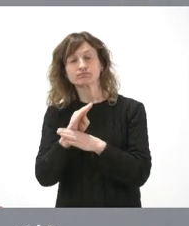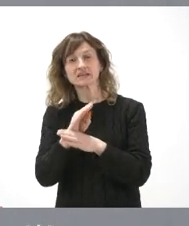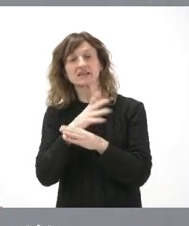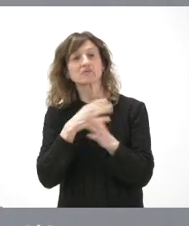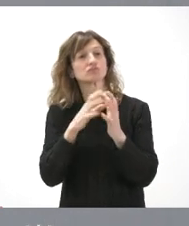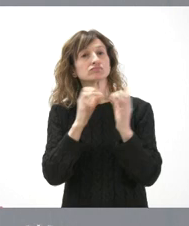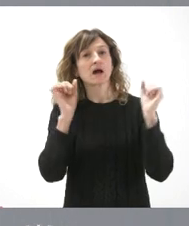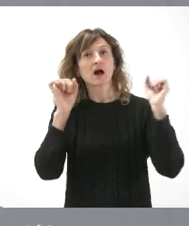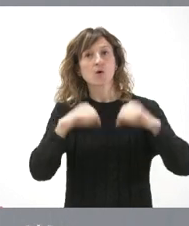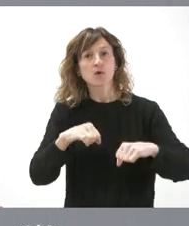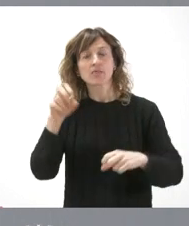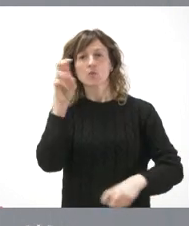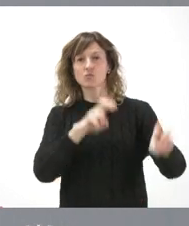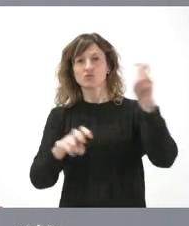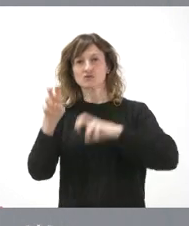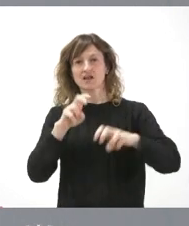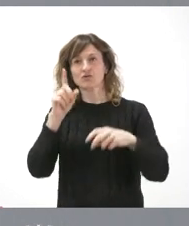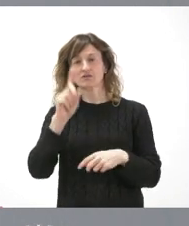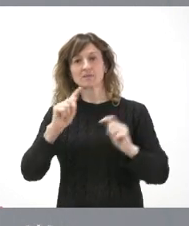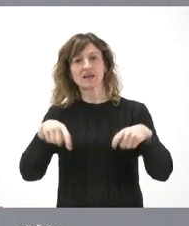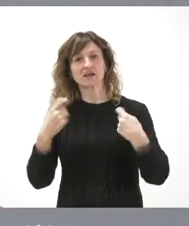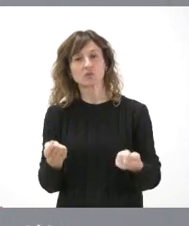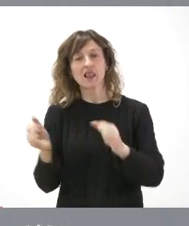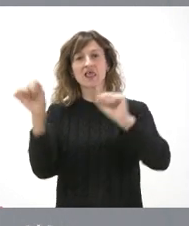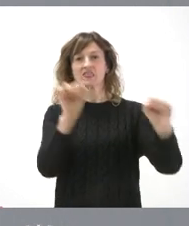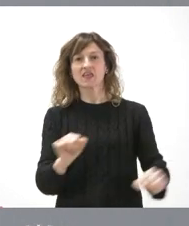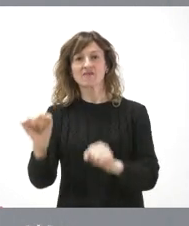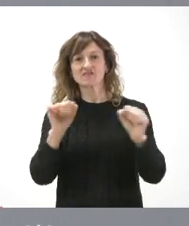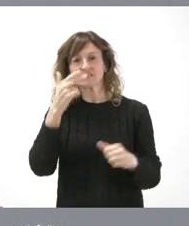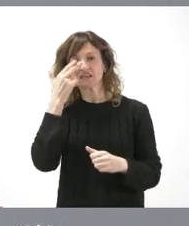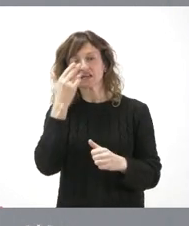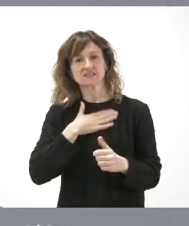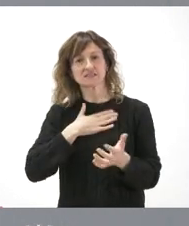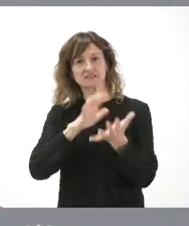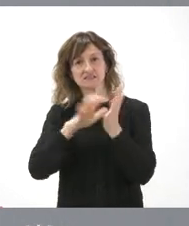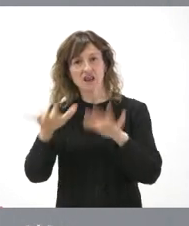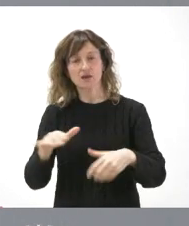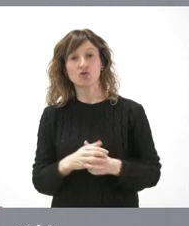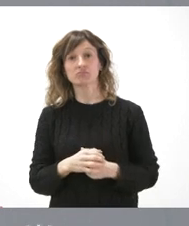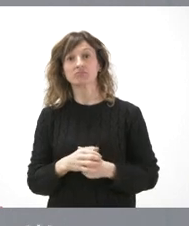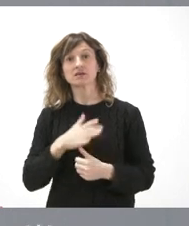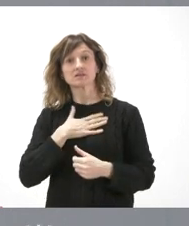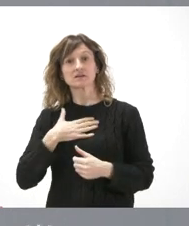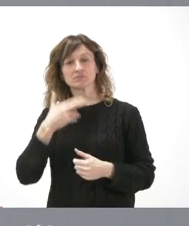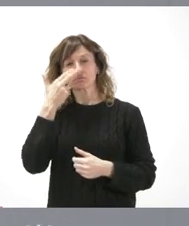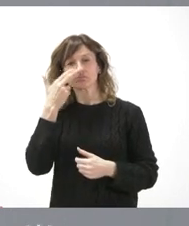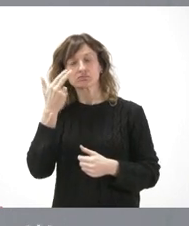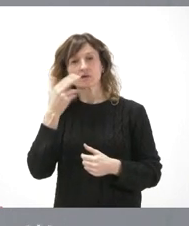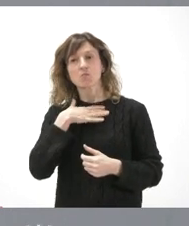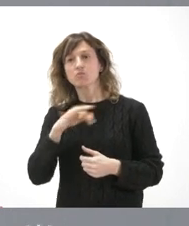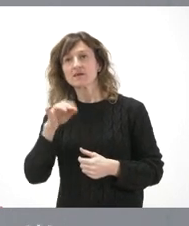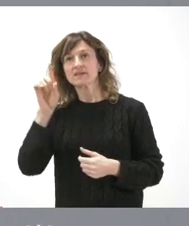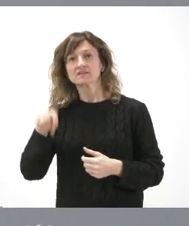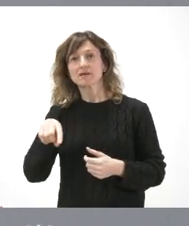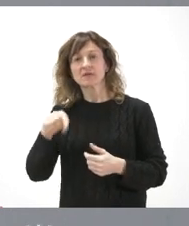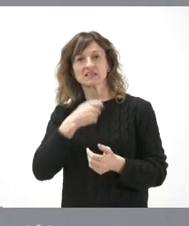consenso, buscando siempre también, como es natural, la defensa de los intereses de Castilla y León y creemos que los intereses de Castilla y León son plenamente compatibles con los intereses